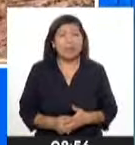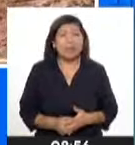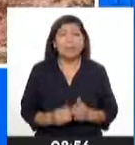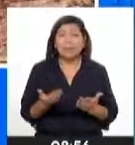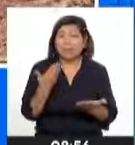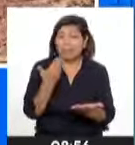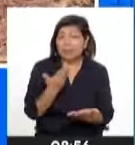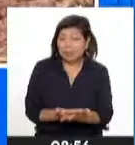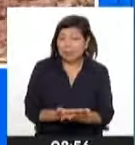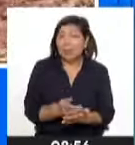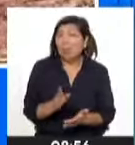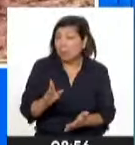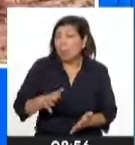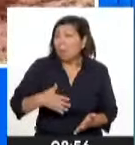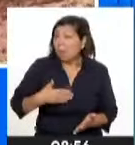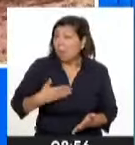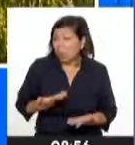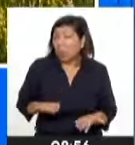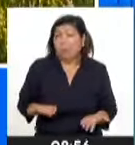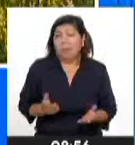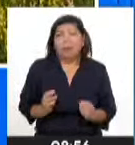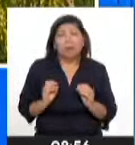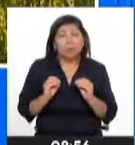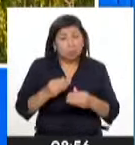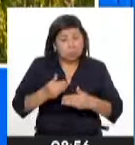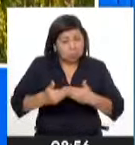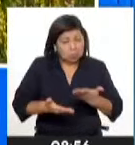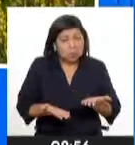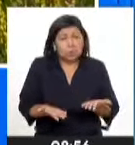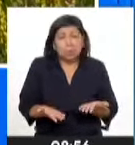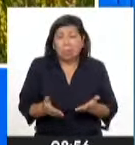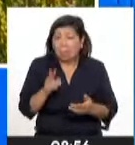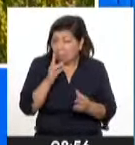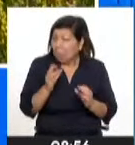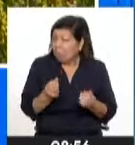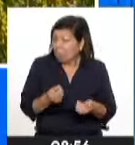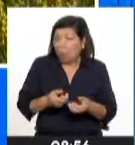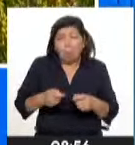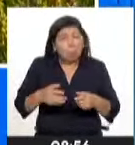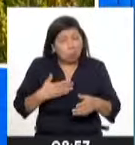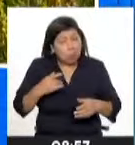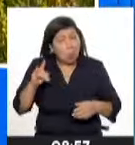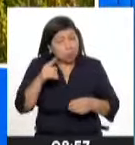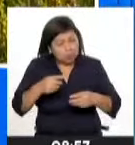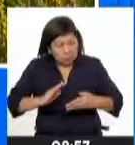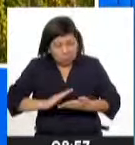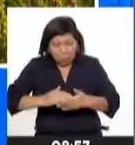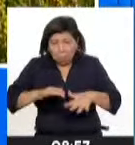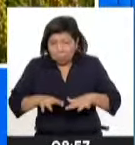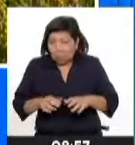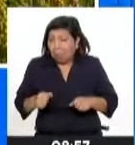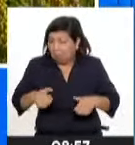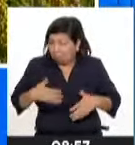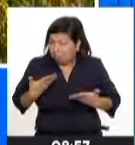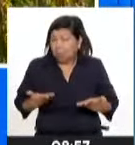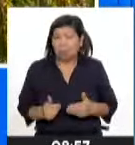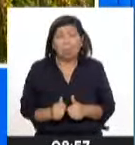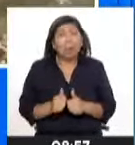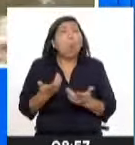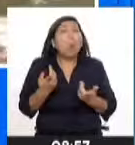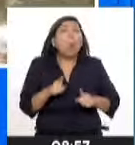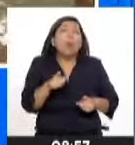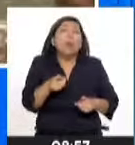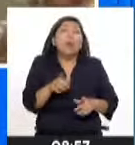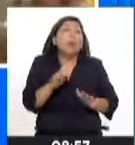propuesta de que ella pueda inclusive seguir conduciendo el país de manera remota. Pues los días que ella también se aleje del país